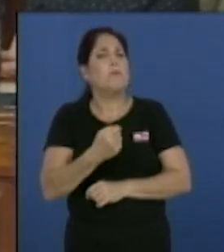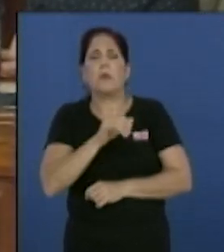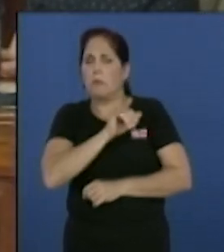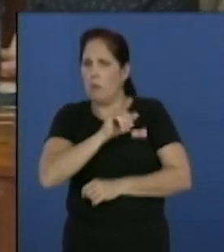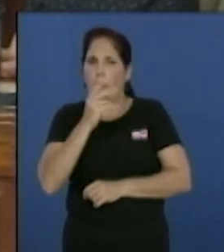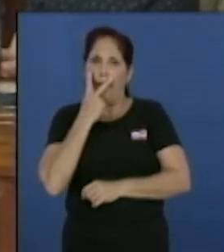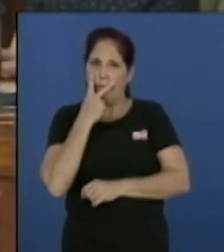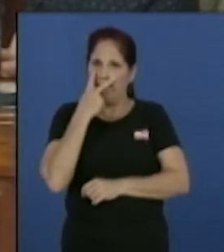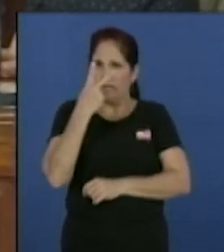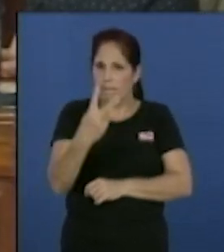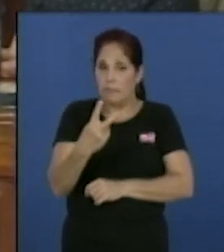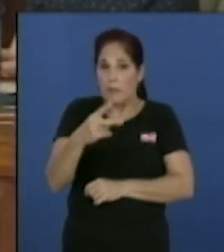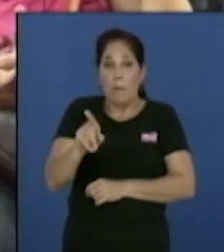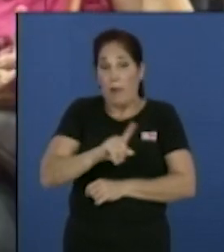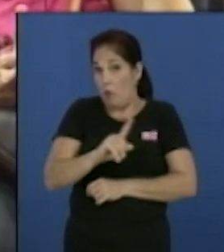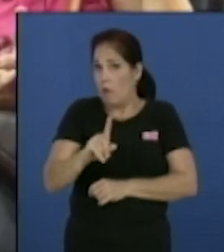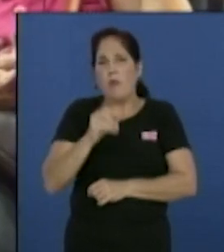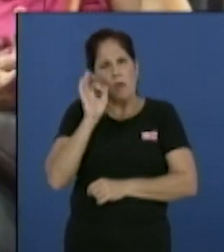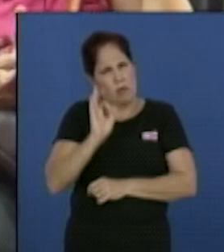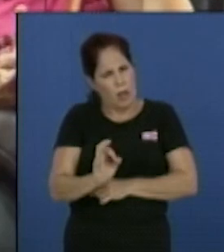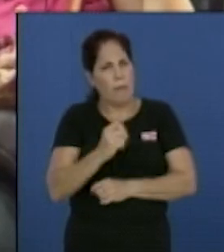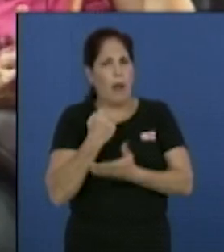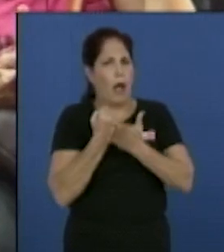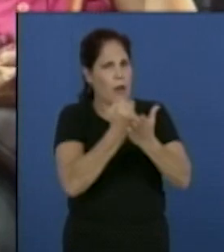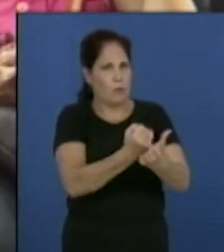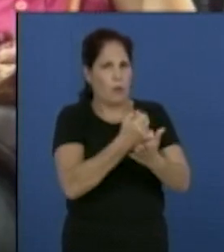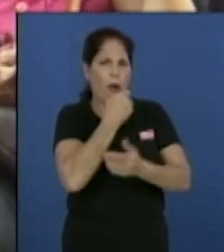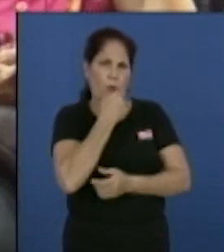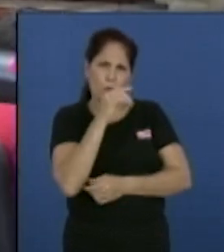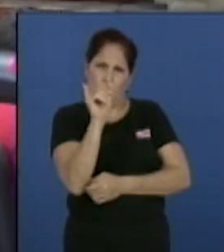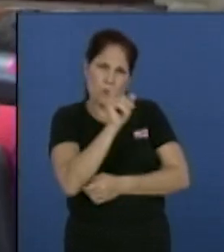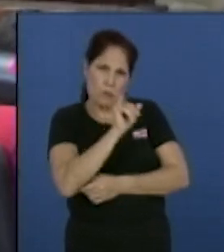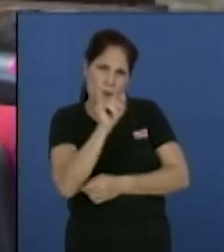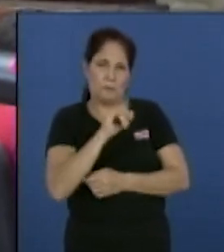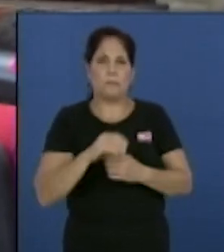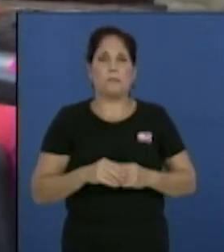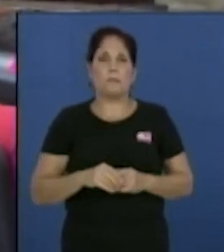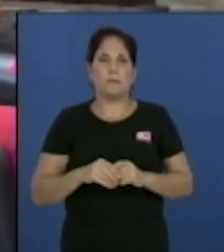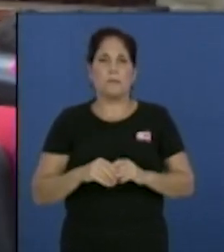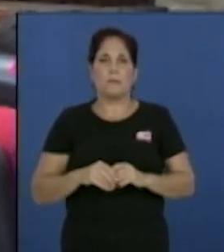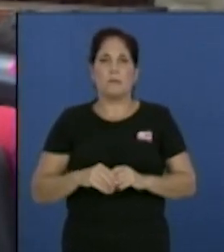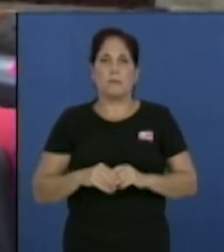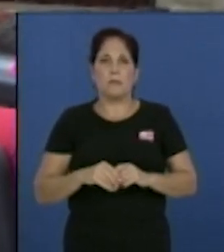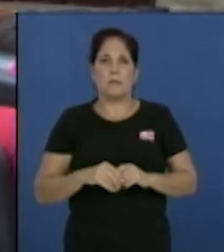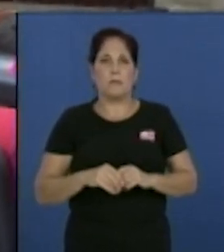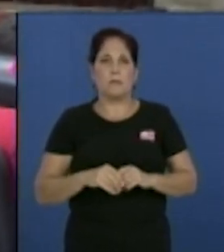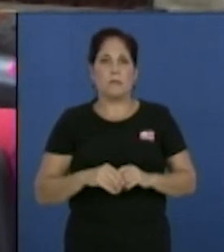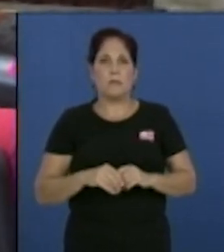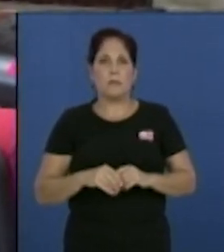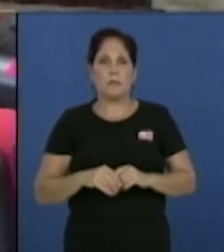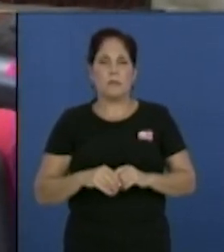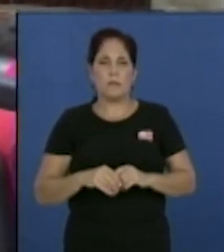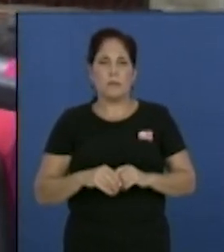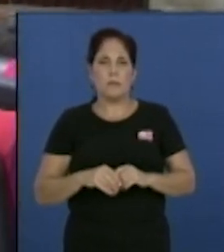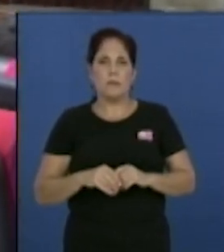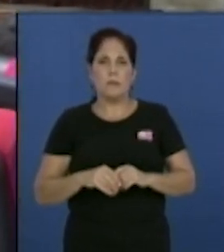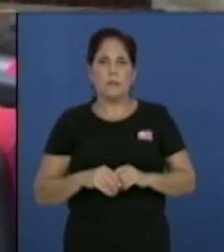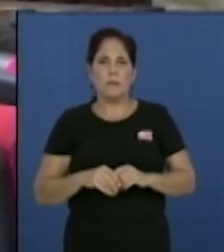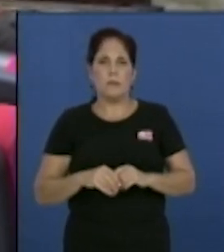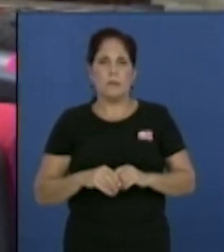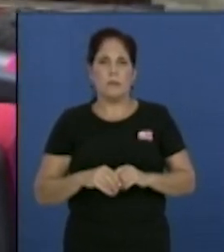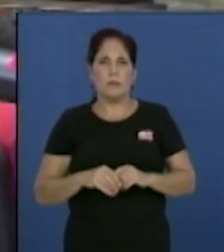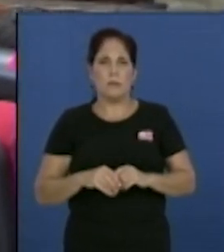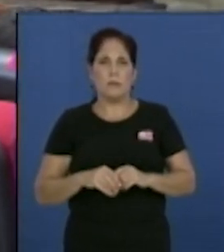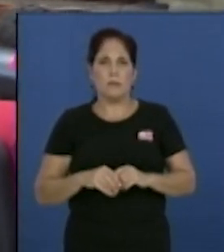la juventud, pero que no perderá de vista al adulto mayor. El camarógrafo Jorge Pérez y Claudia Lugo, Habana